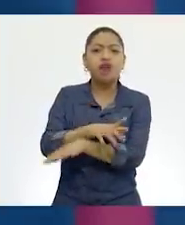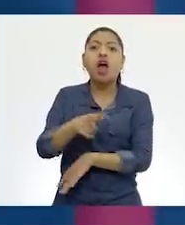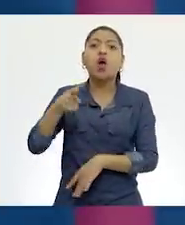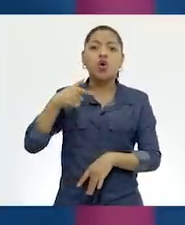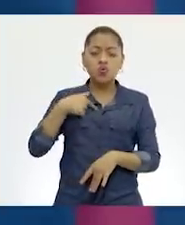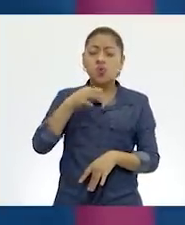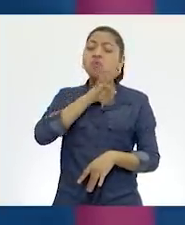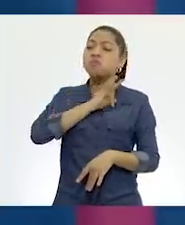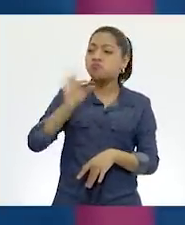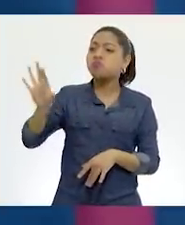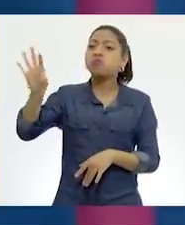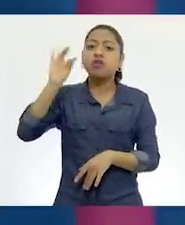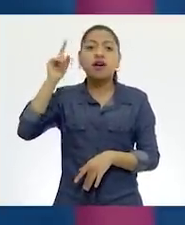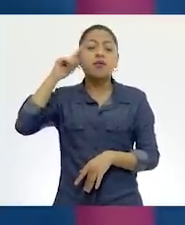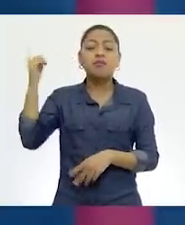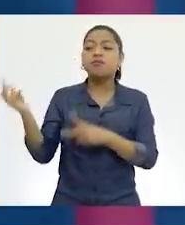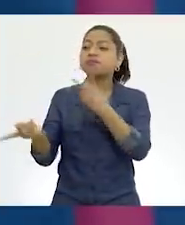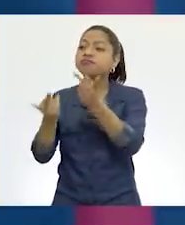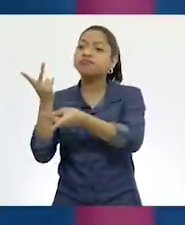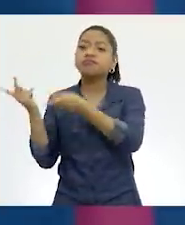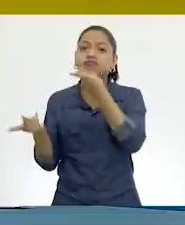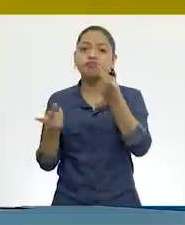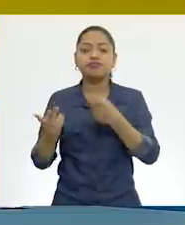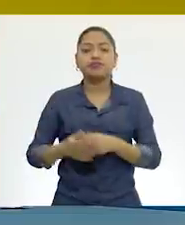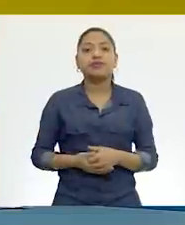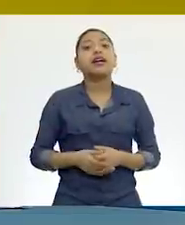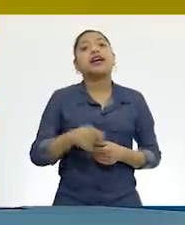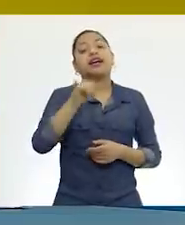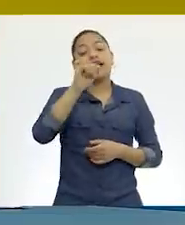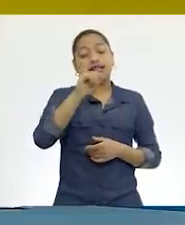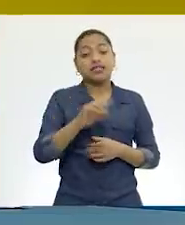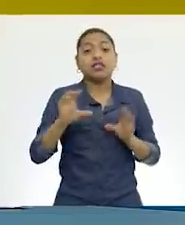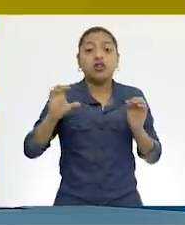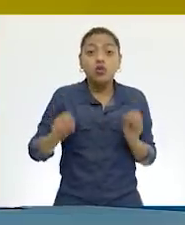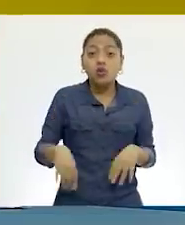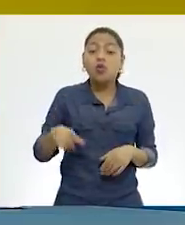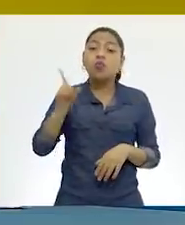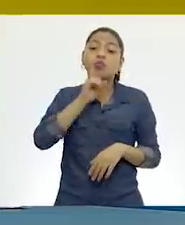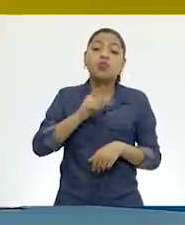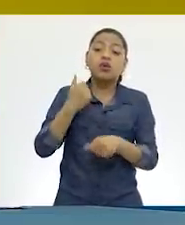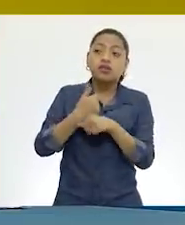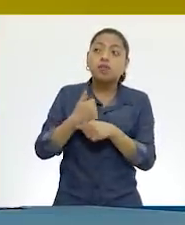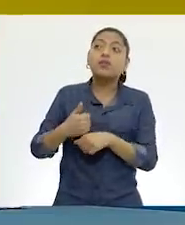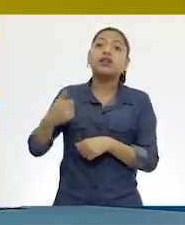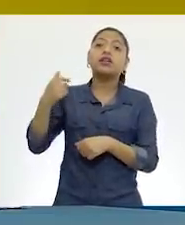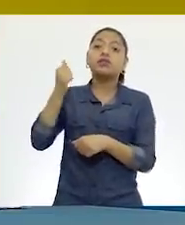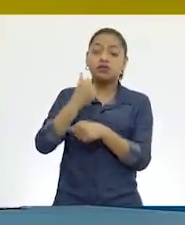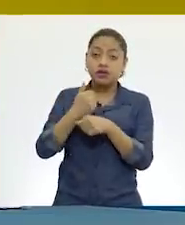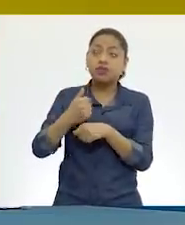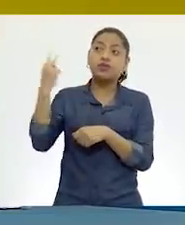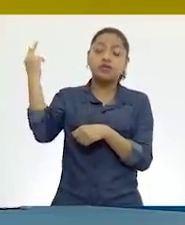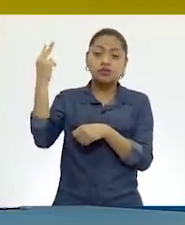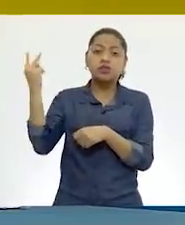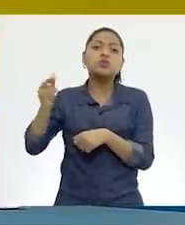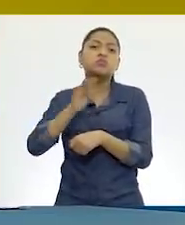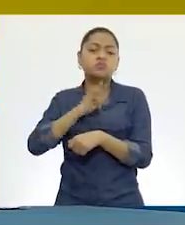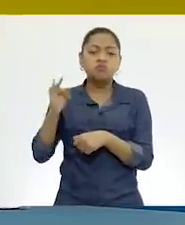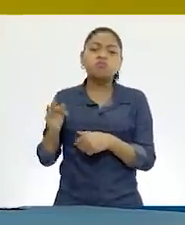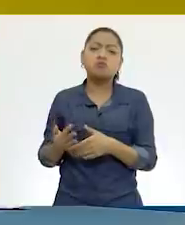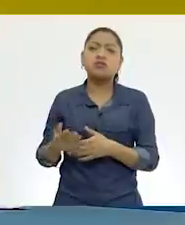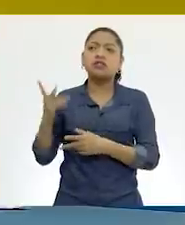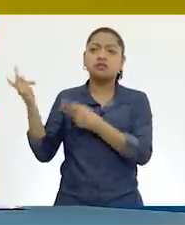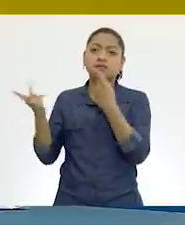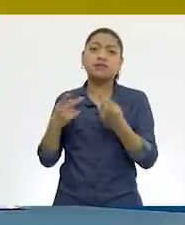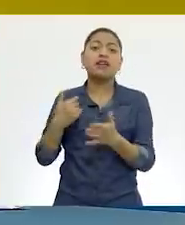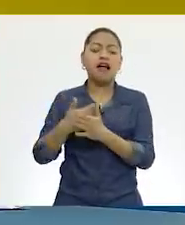podría ser una muy buena fuente de información. Así es, o nuestros abuelitos, como también ya lo hemos comentado anteriormente, de verdad que